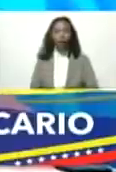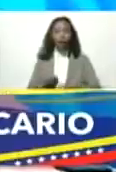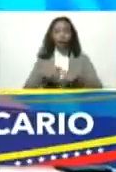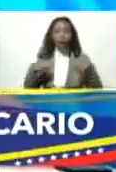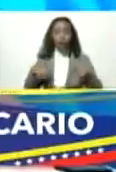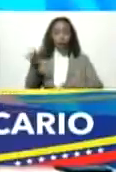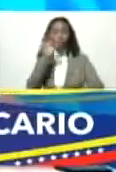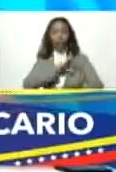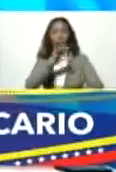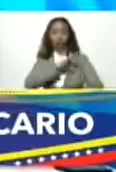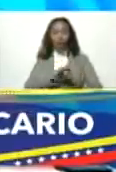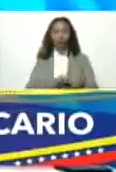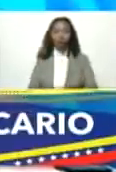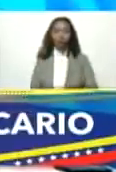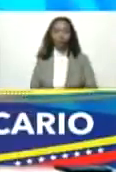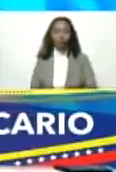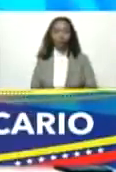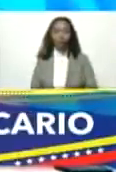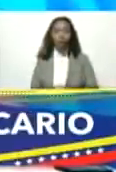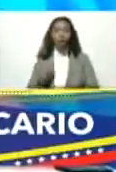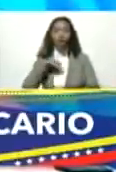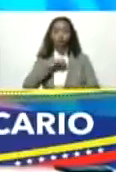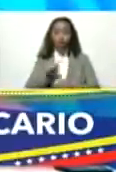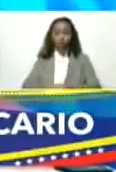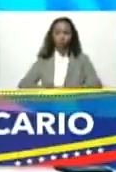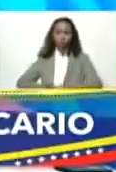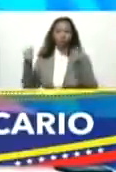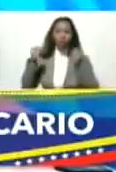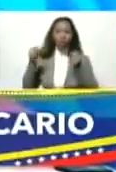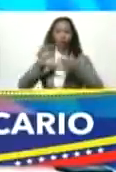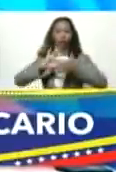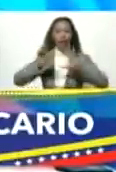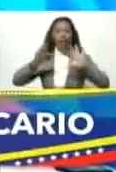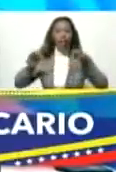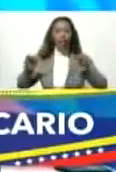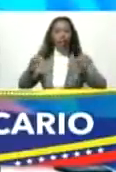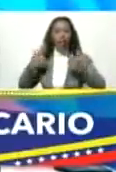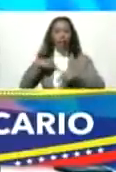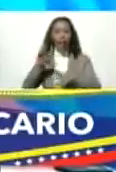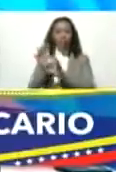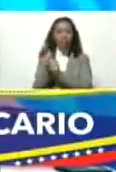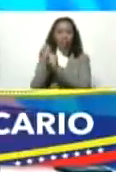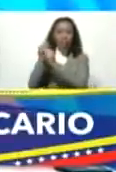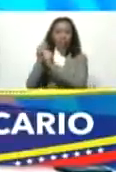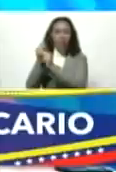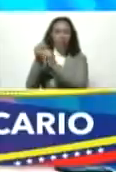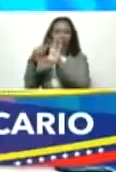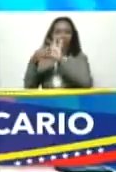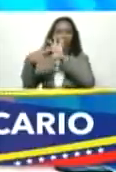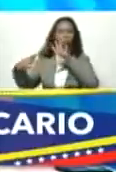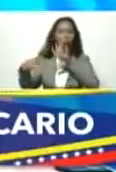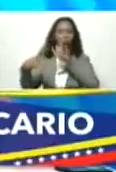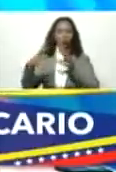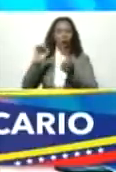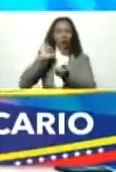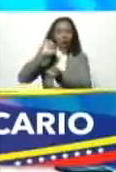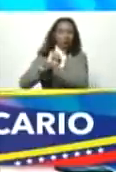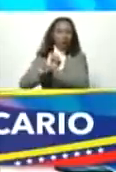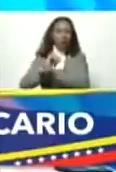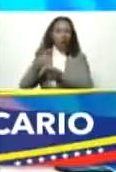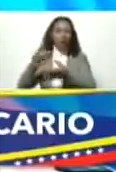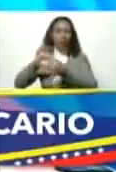soberano hemos roto las cadenas de la dependencia hemos roto las cadenas